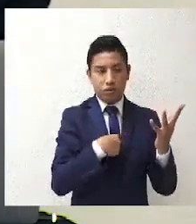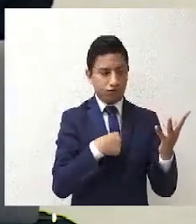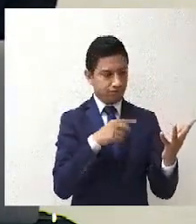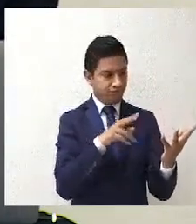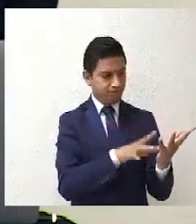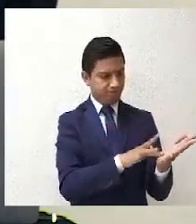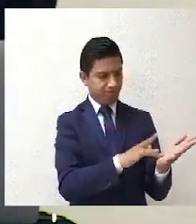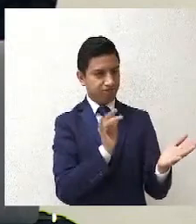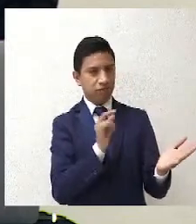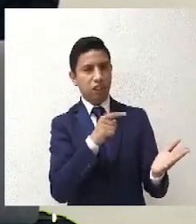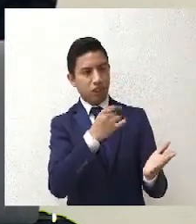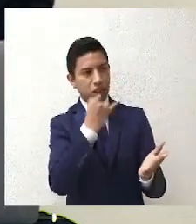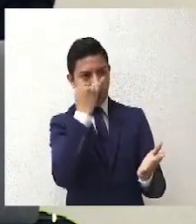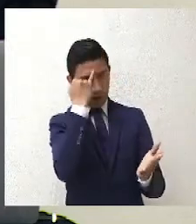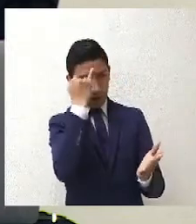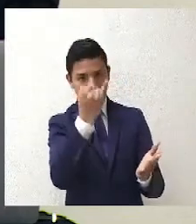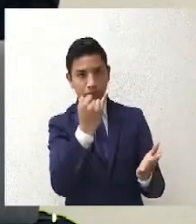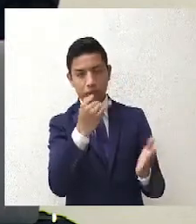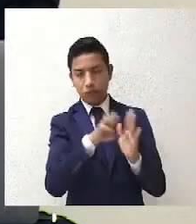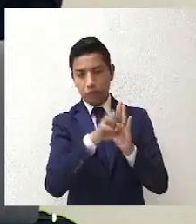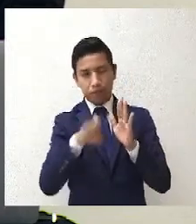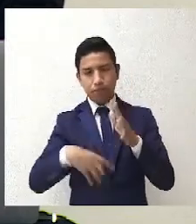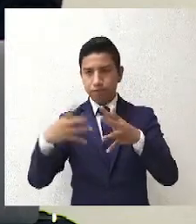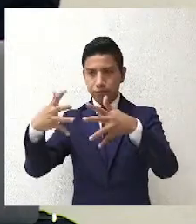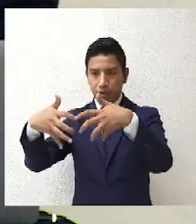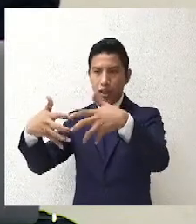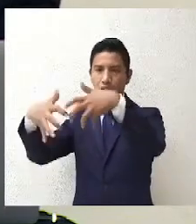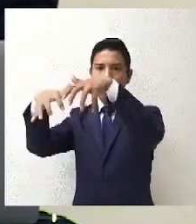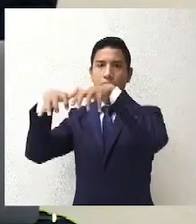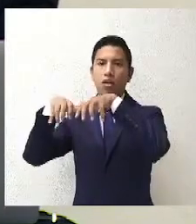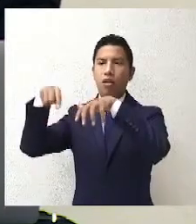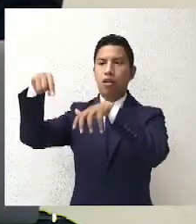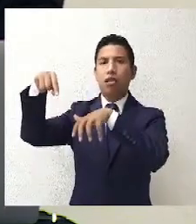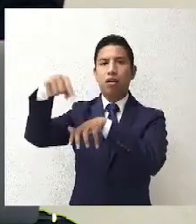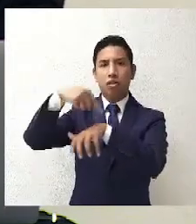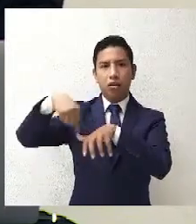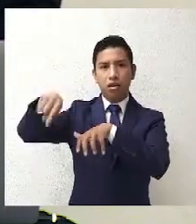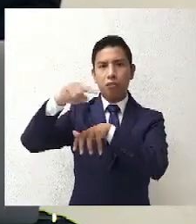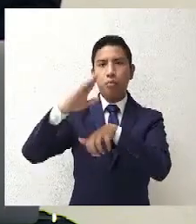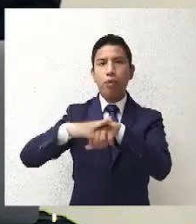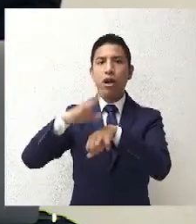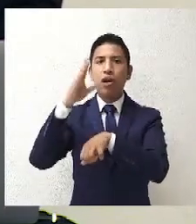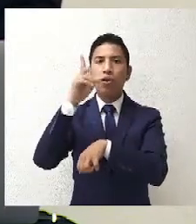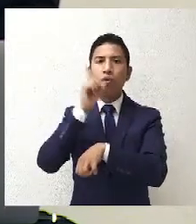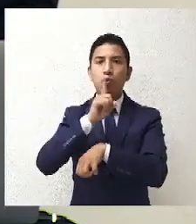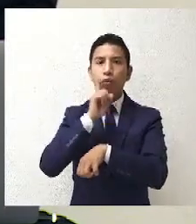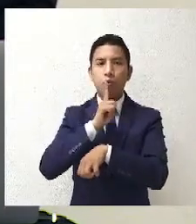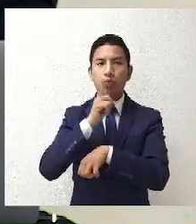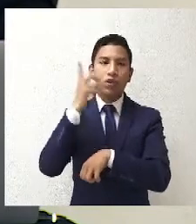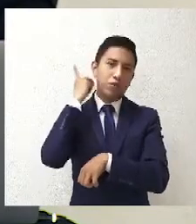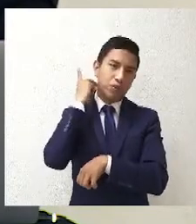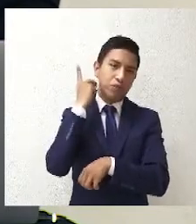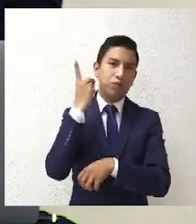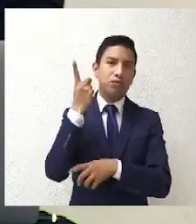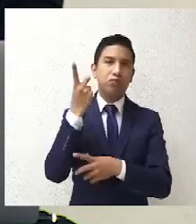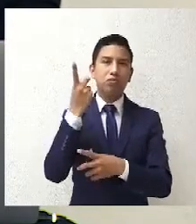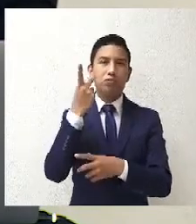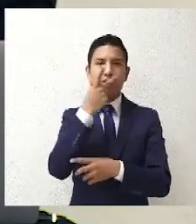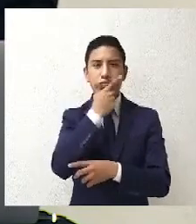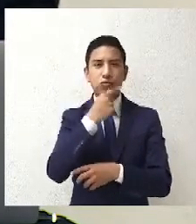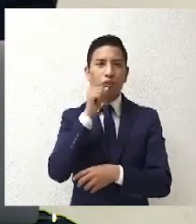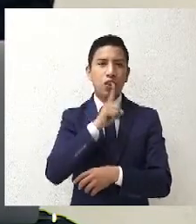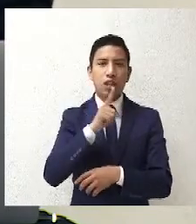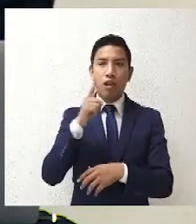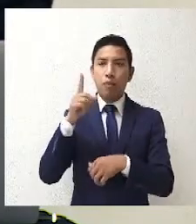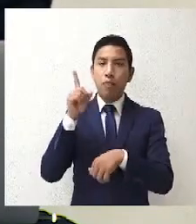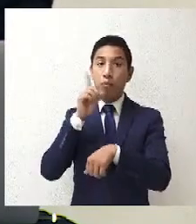por ponerles un ejemplo, un congreso, un congreso donde hay más mujeres que hombres, tú no